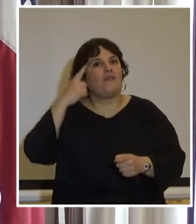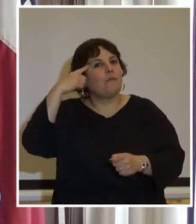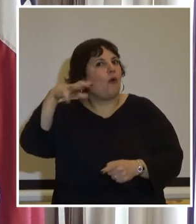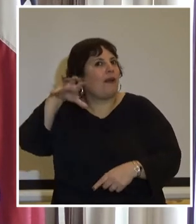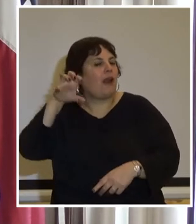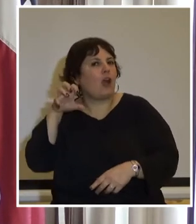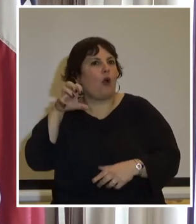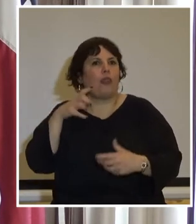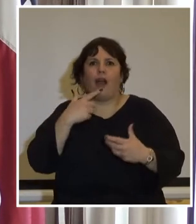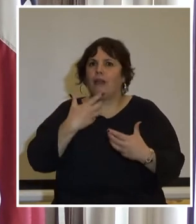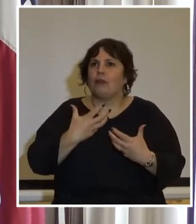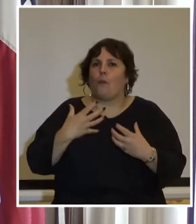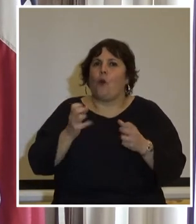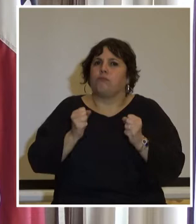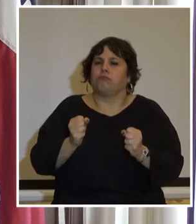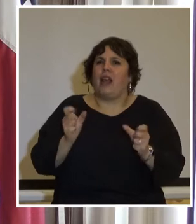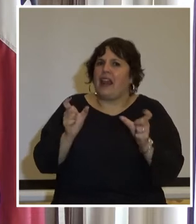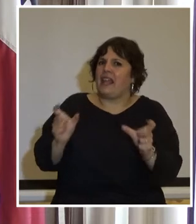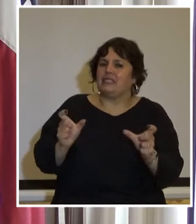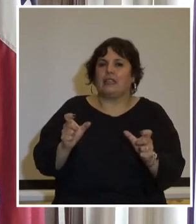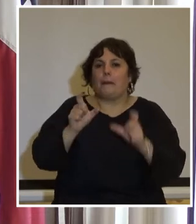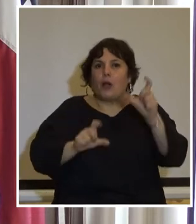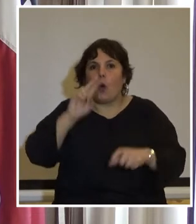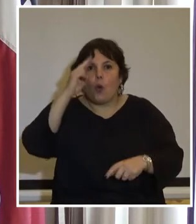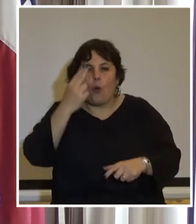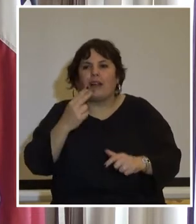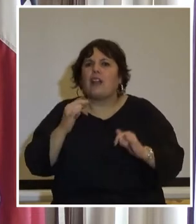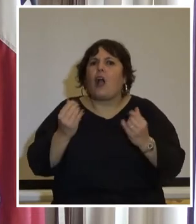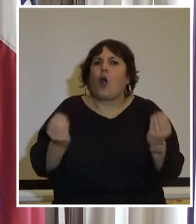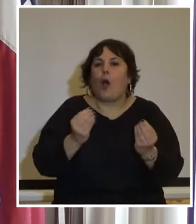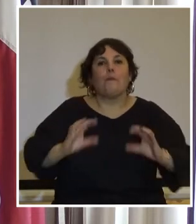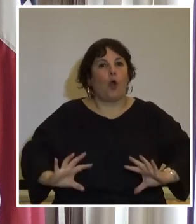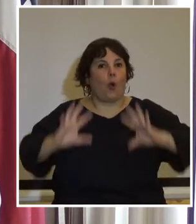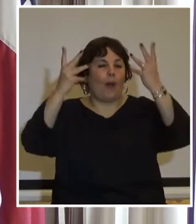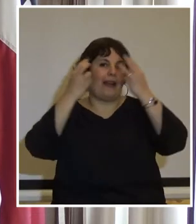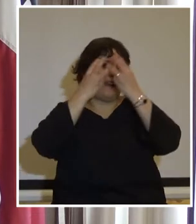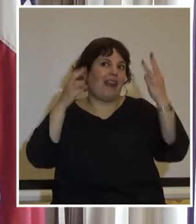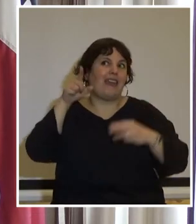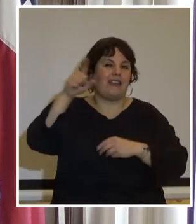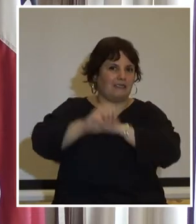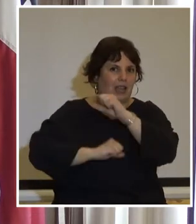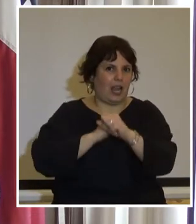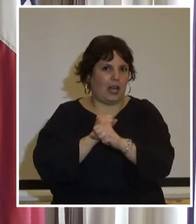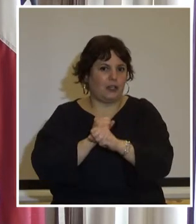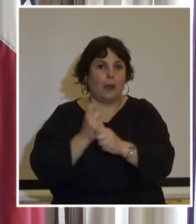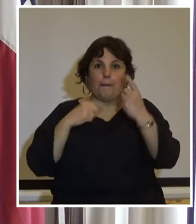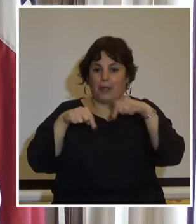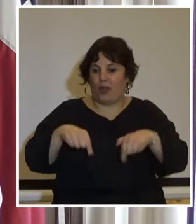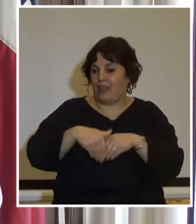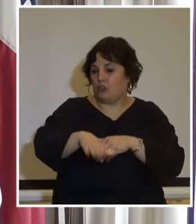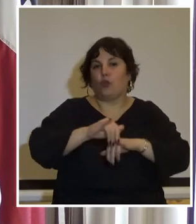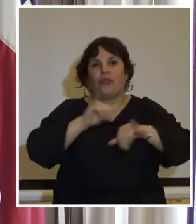la resistencia del pueblo uruguayo expresada sobre todo a través de la huelga general de aquel año. Pero en estos días